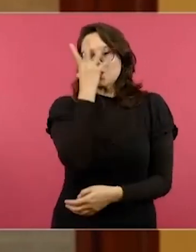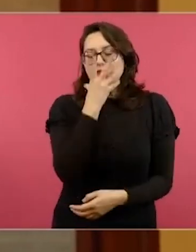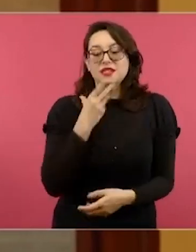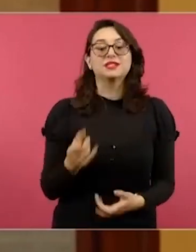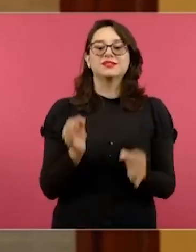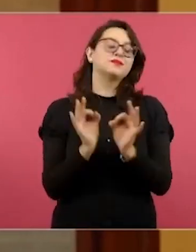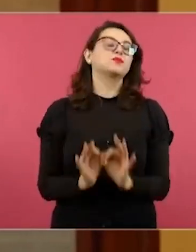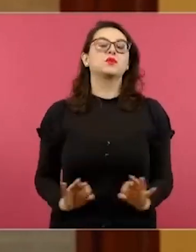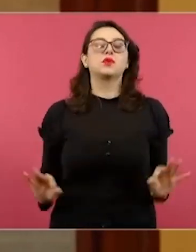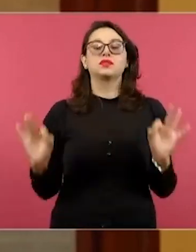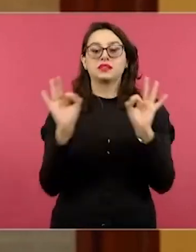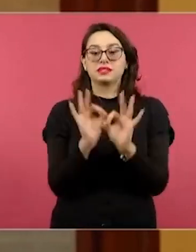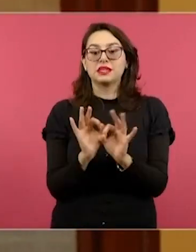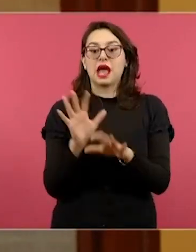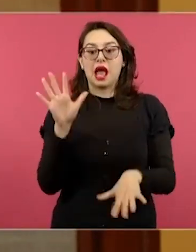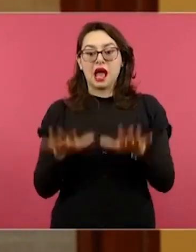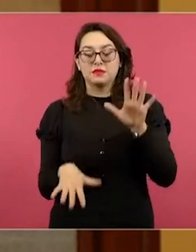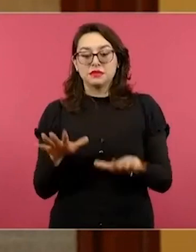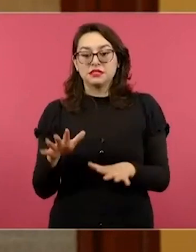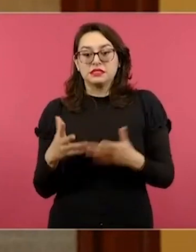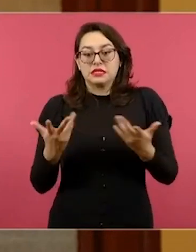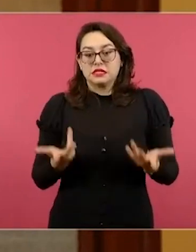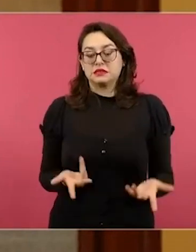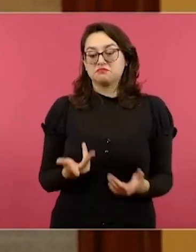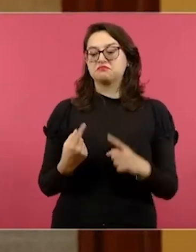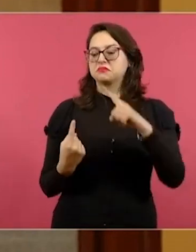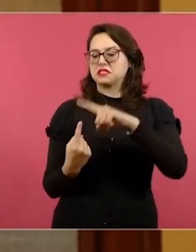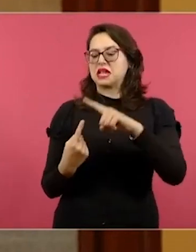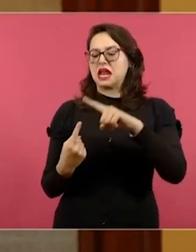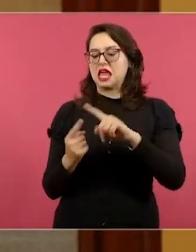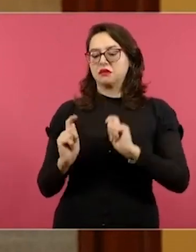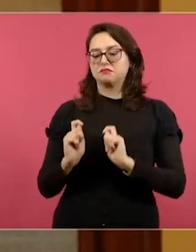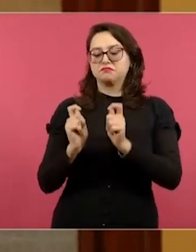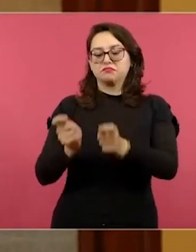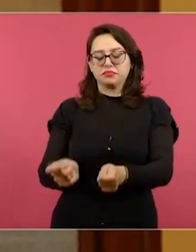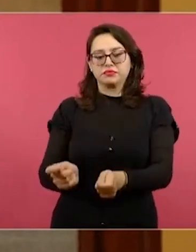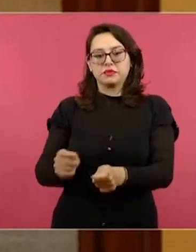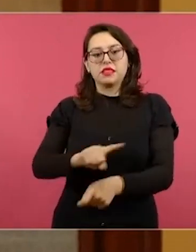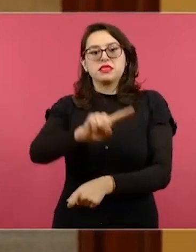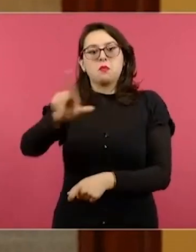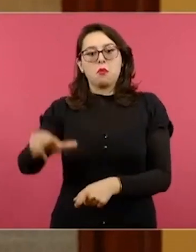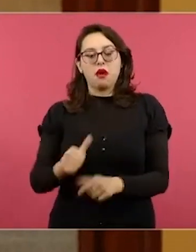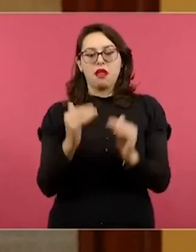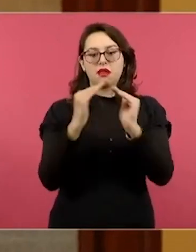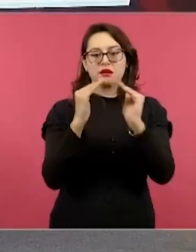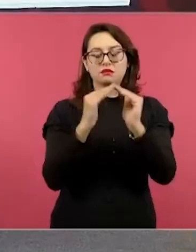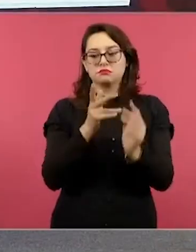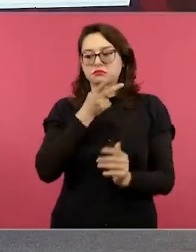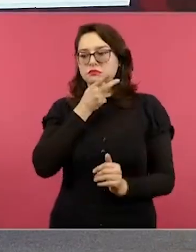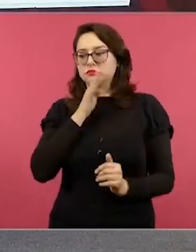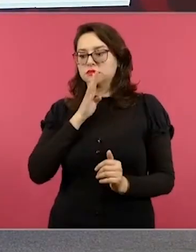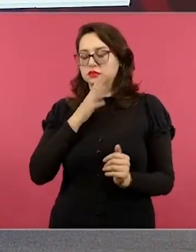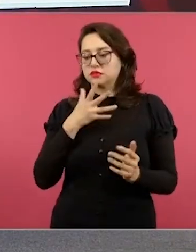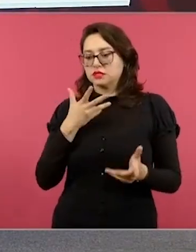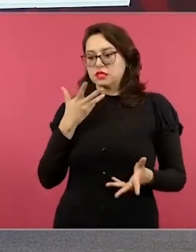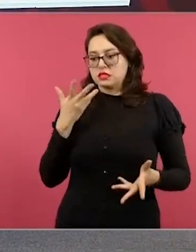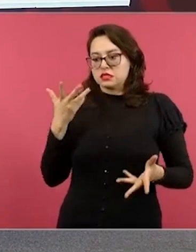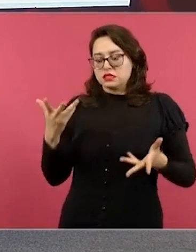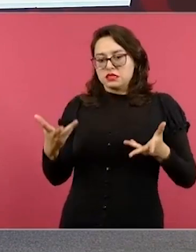¿Cuántas veces no se han sentido solos cuando dejamos una tarea o cuando no sabemos cómo abordar un tema?